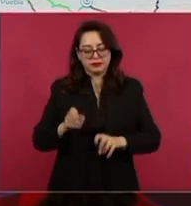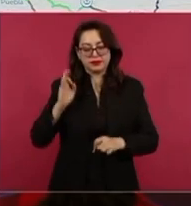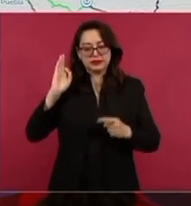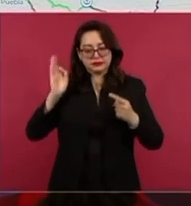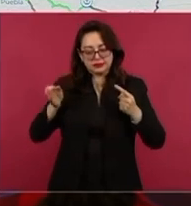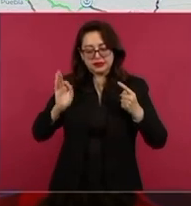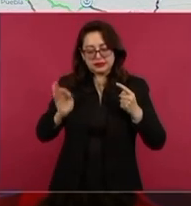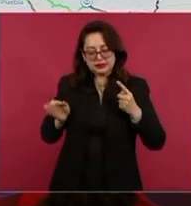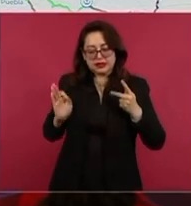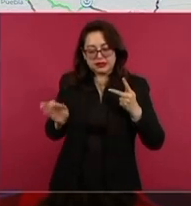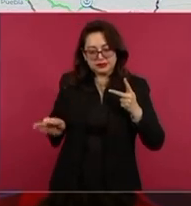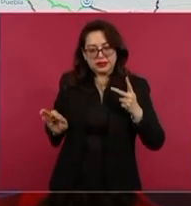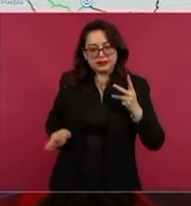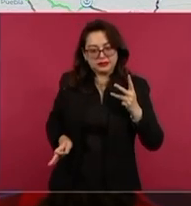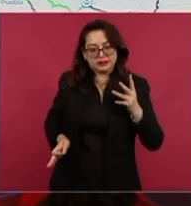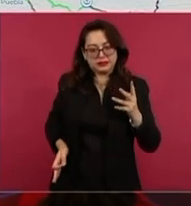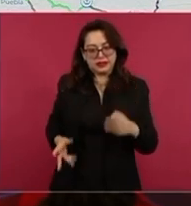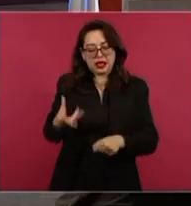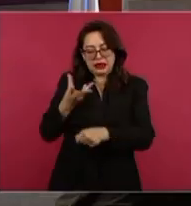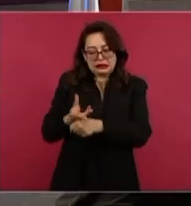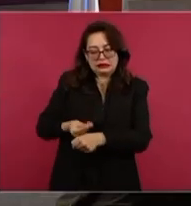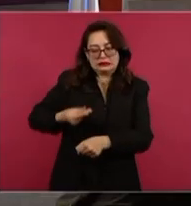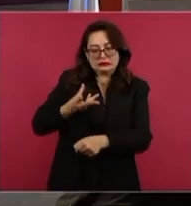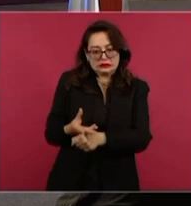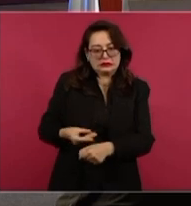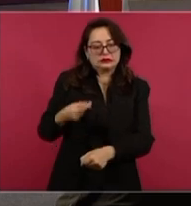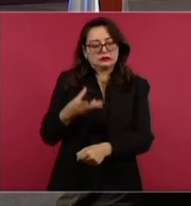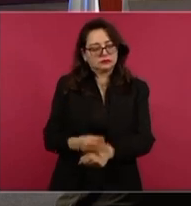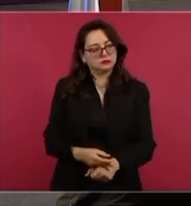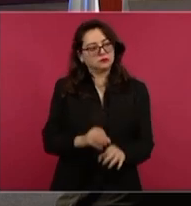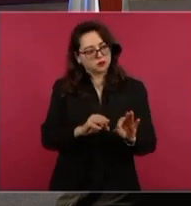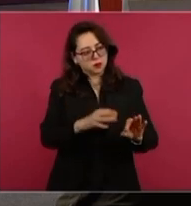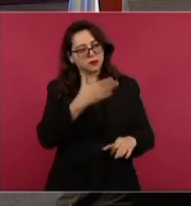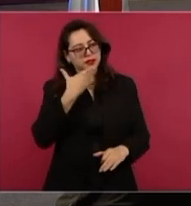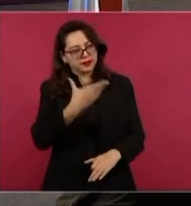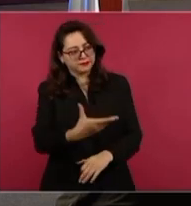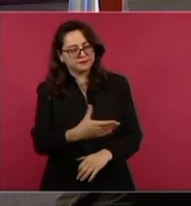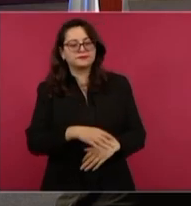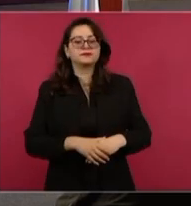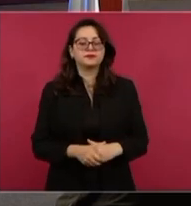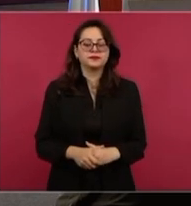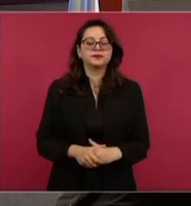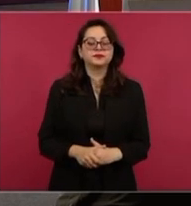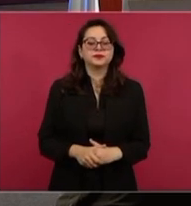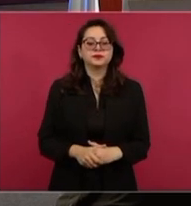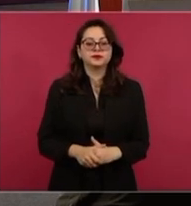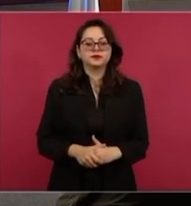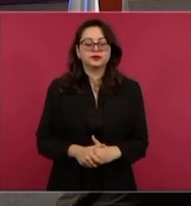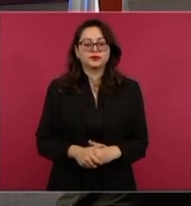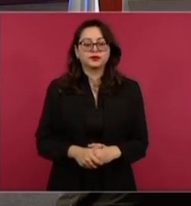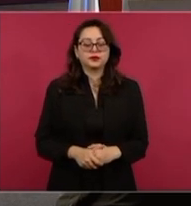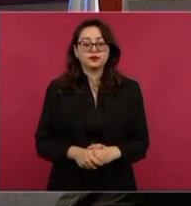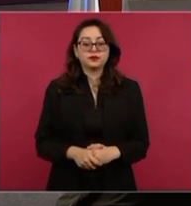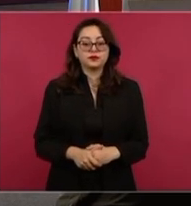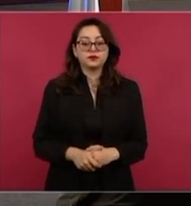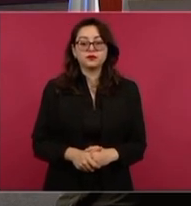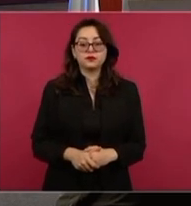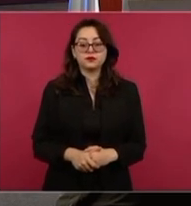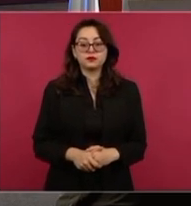todo esto, todo va